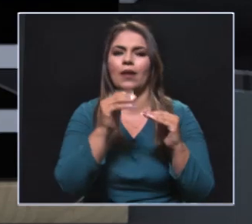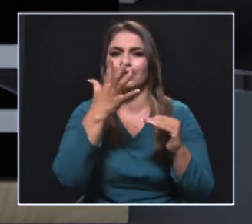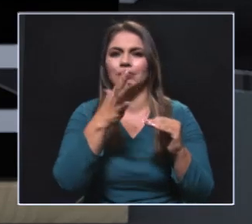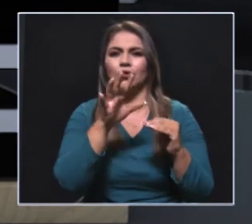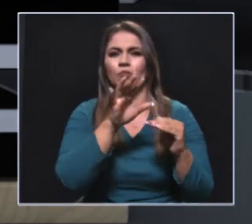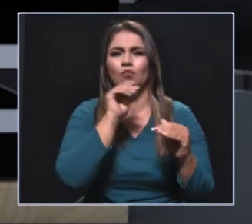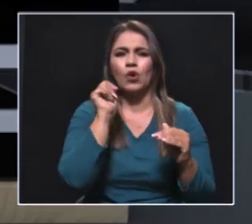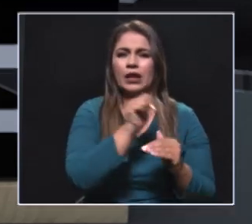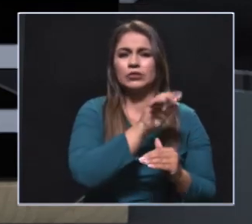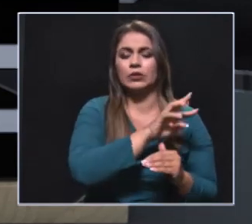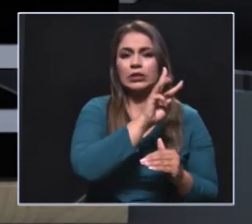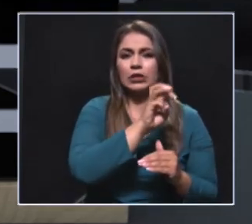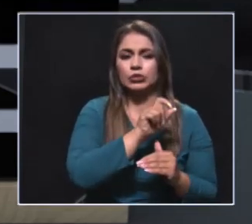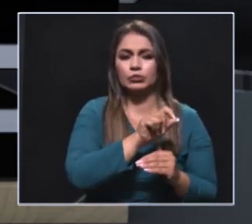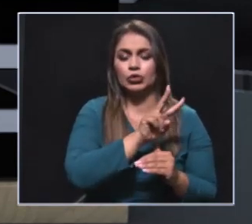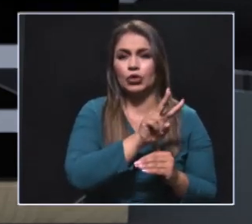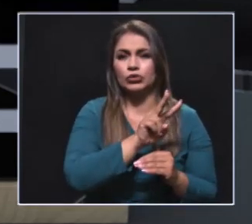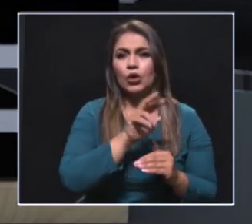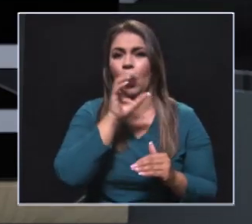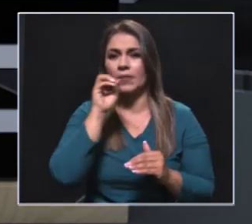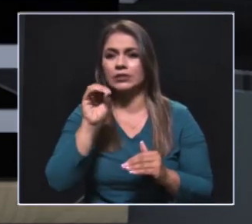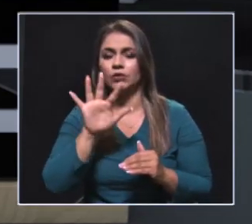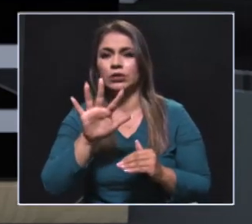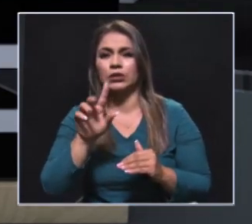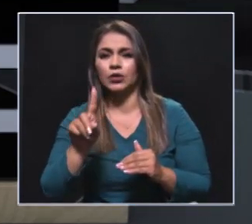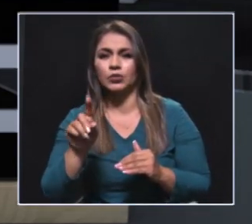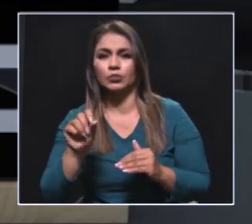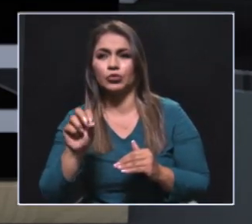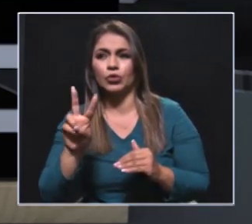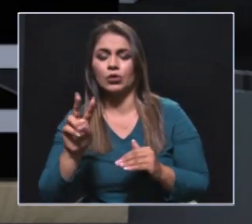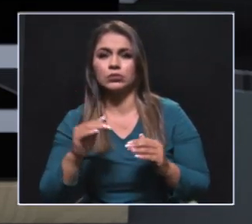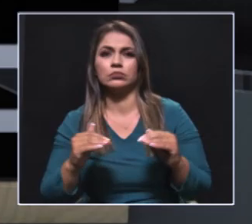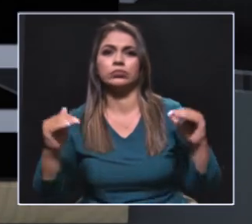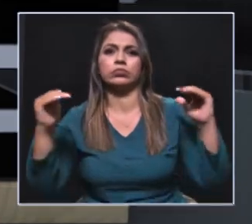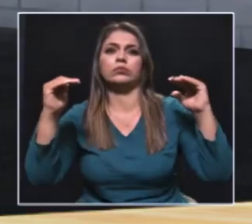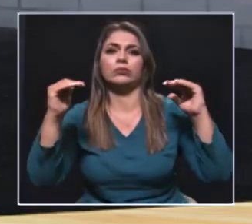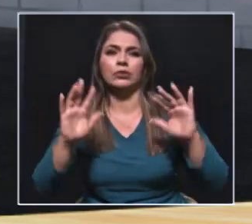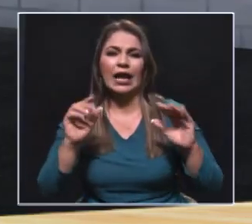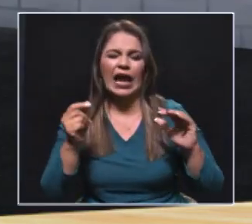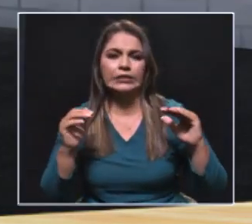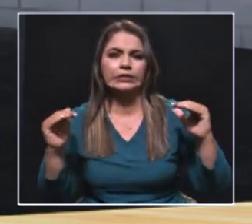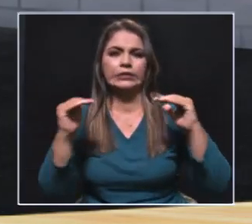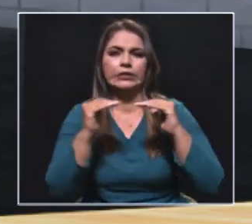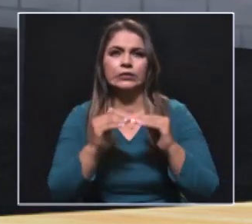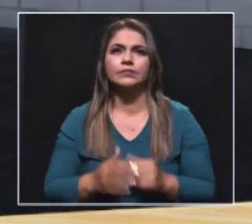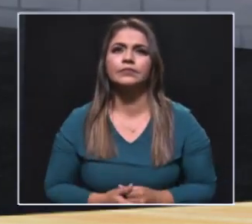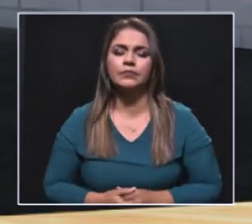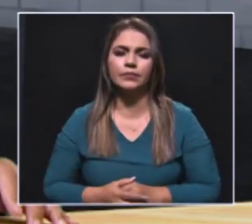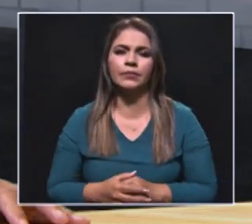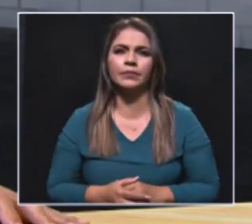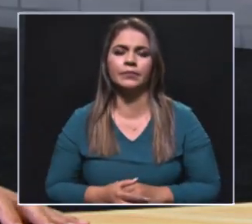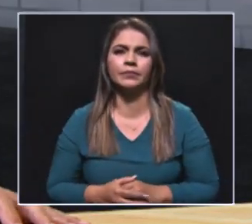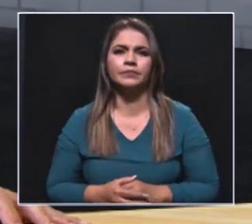Mujeres 48.2%, los hombres 51.2% y el embrión, la parte primaria,